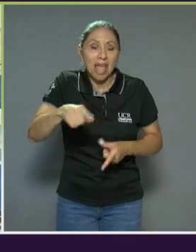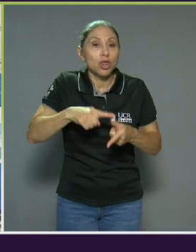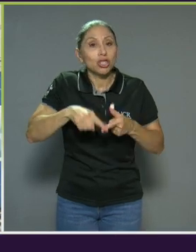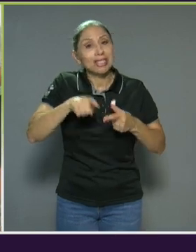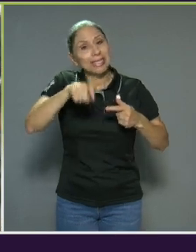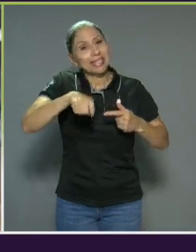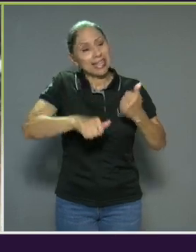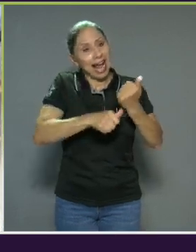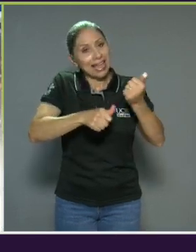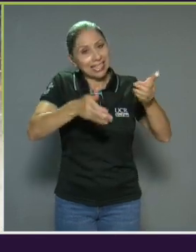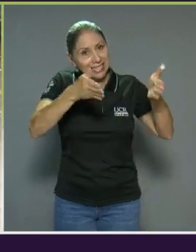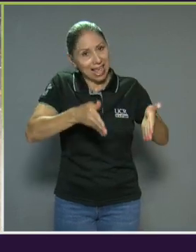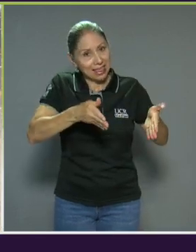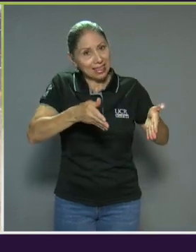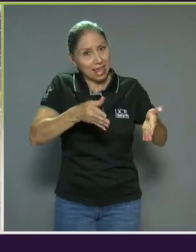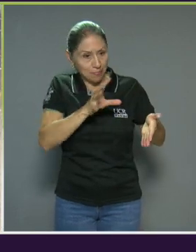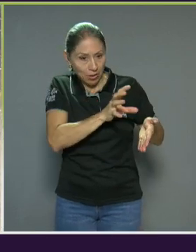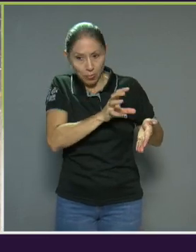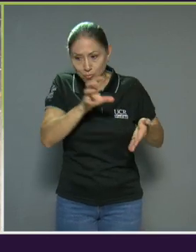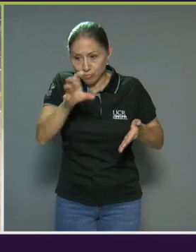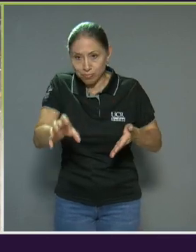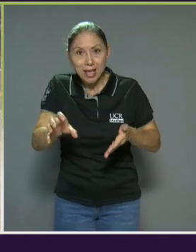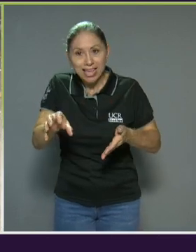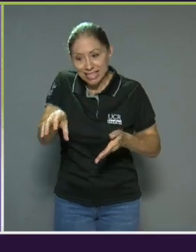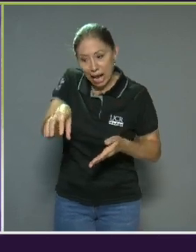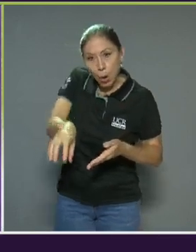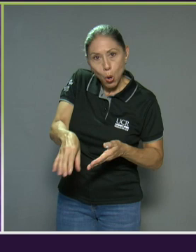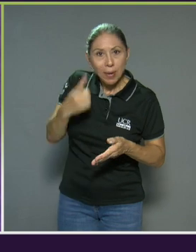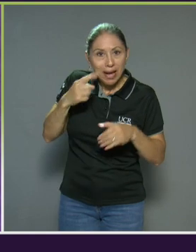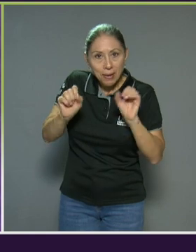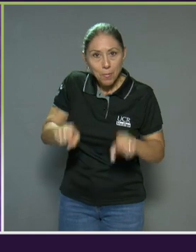se la coloque para que él pueda hacer la toma, ¿verdad?